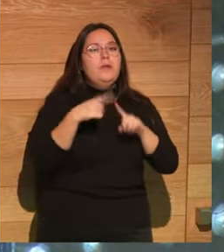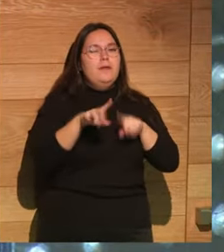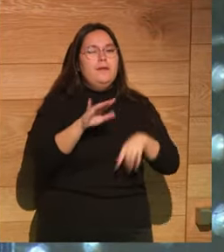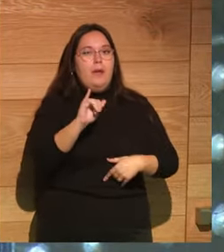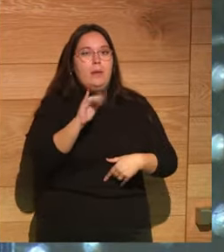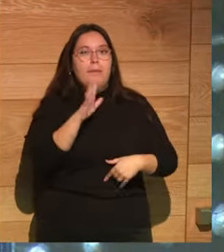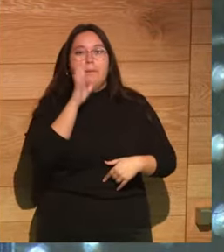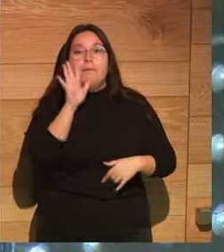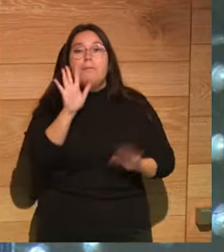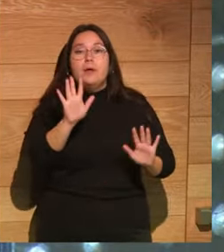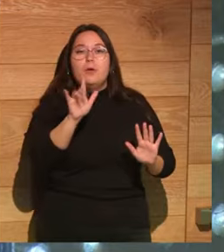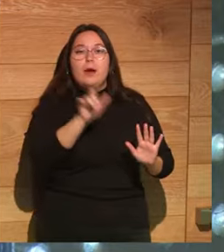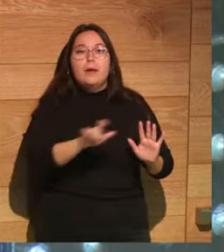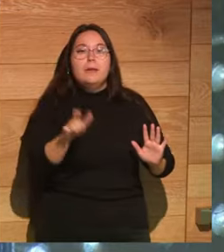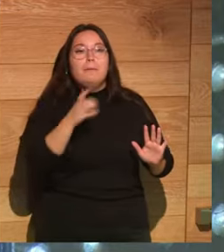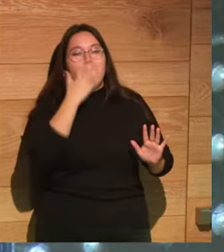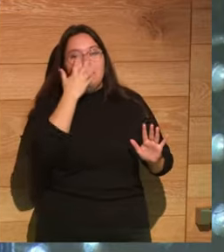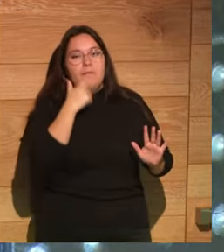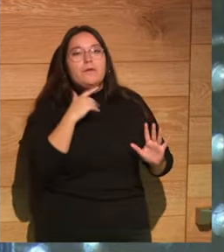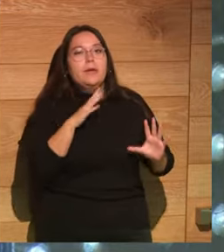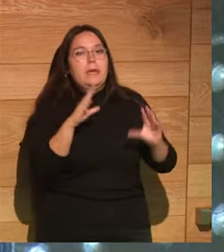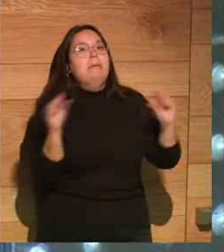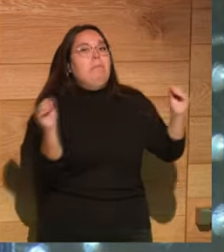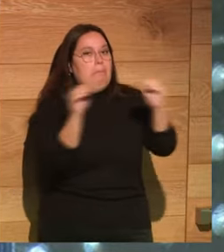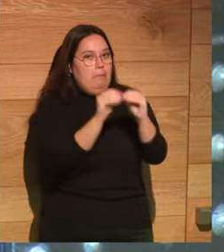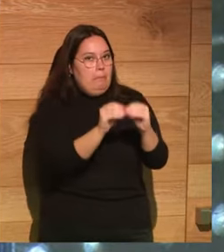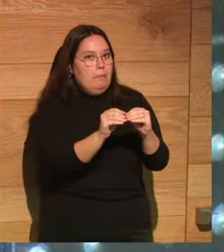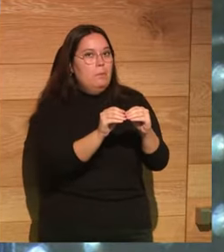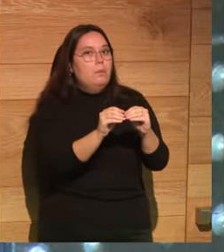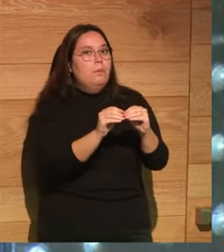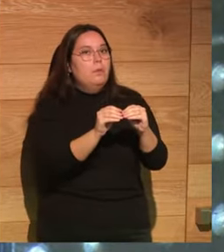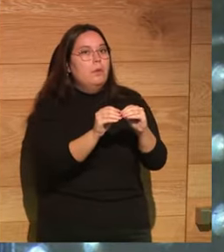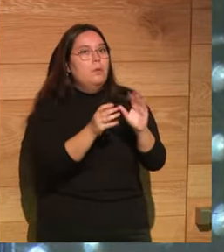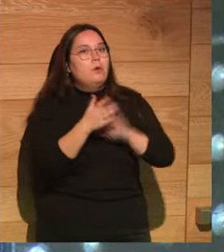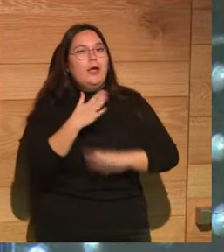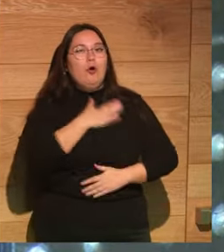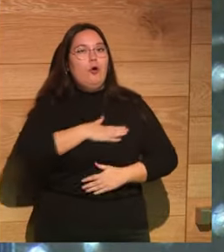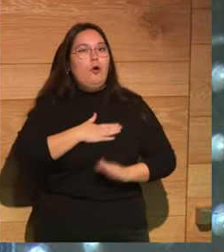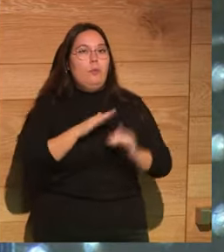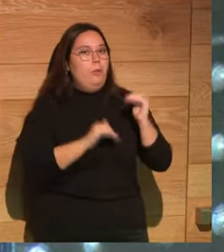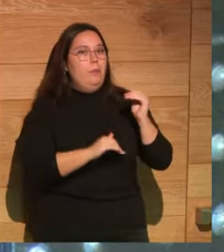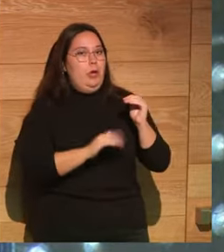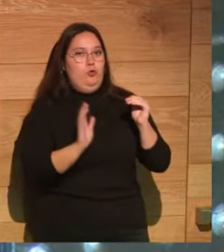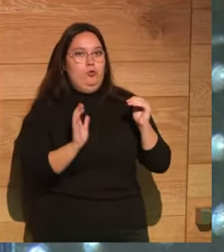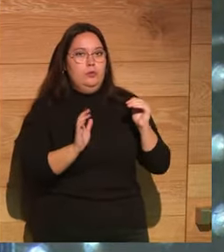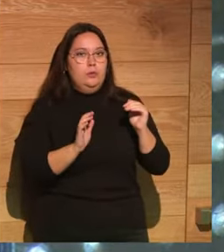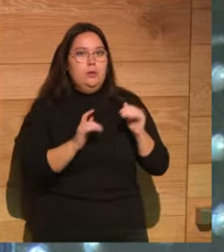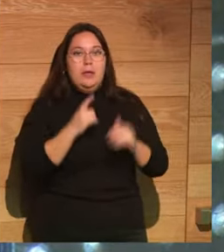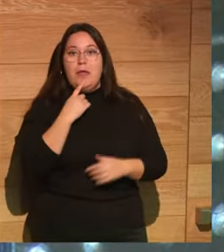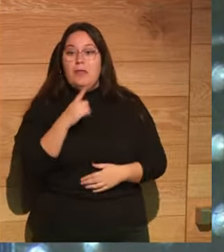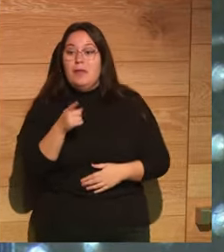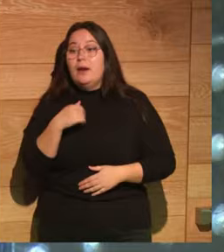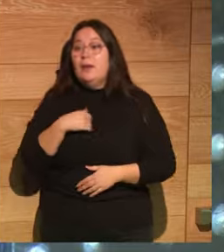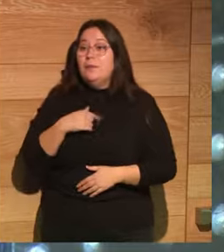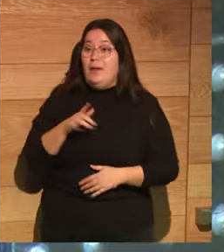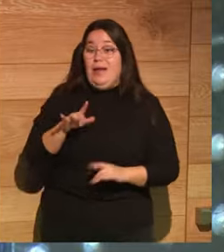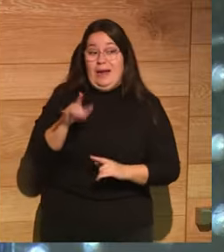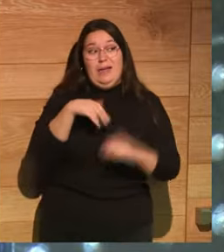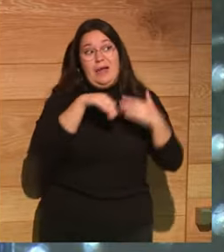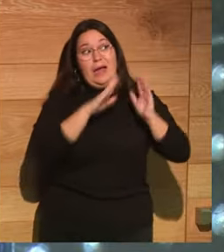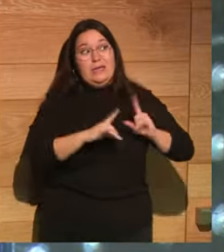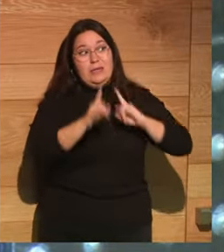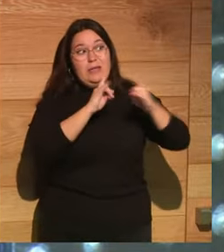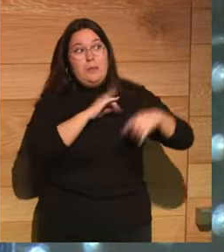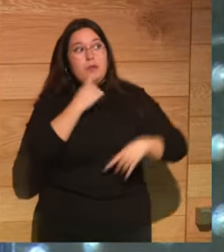pero la gente prefiere estar de acuerdo es menos es menos incómodo te evita decirle al encuestador del CIS que te está llamando a tu casa